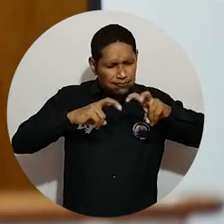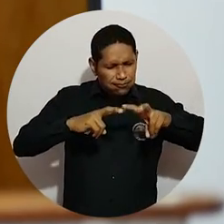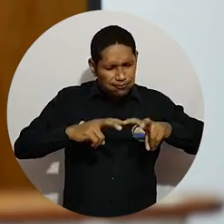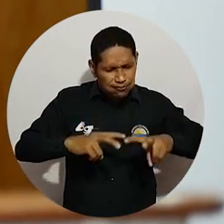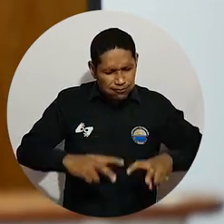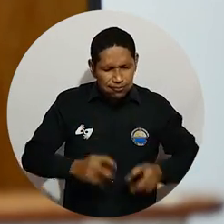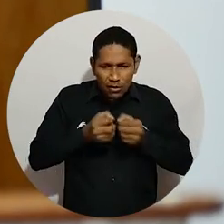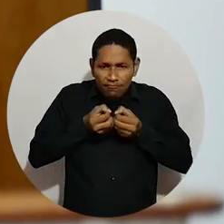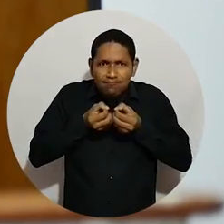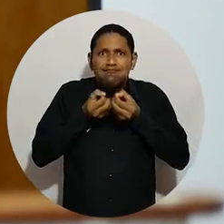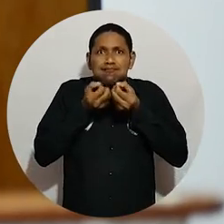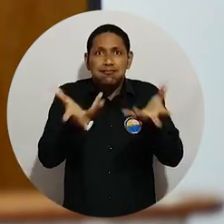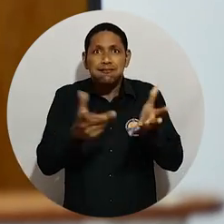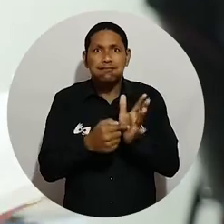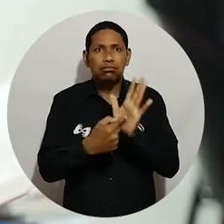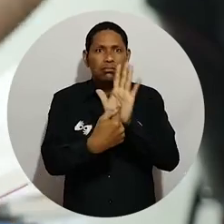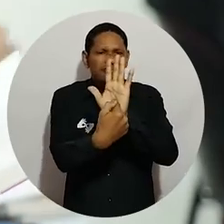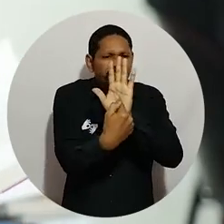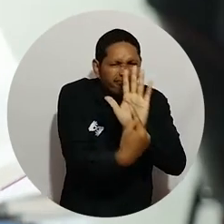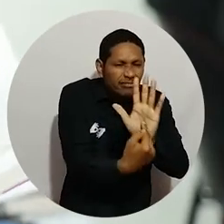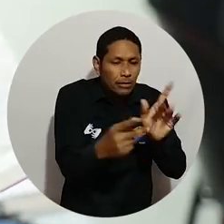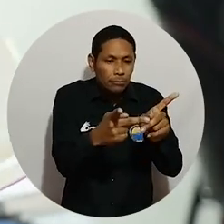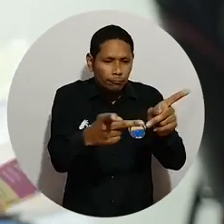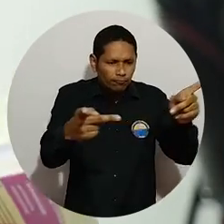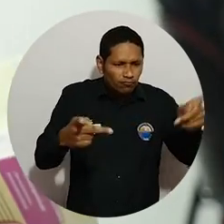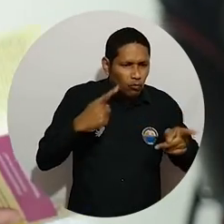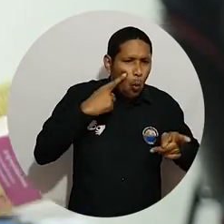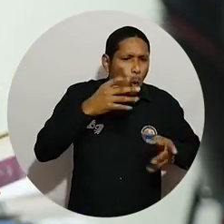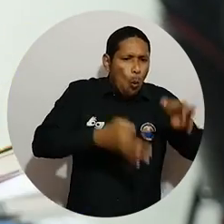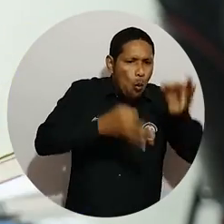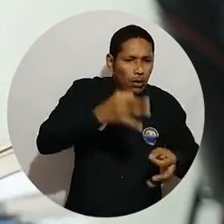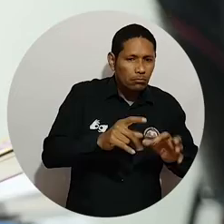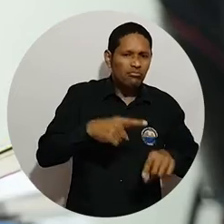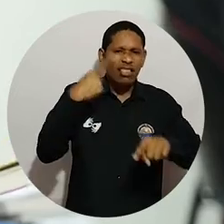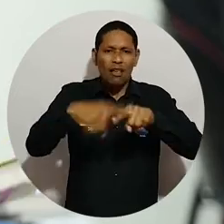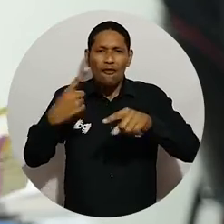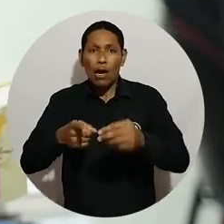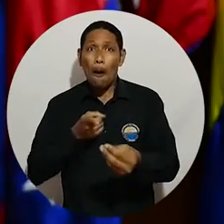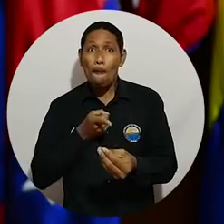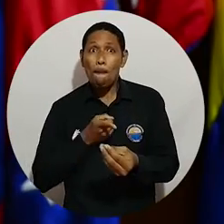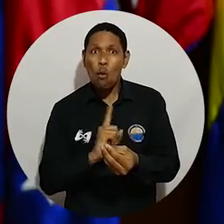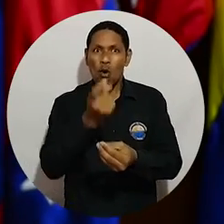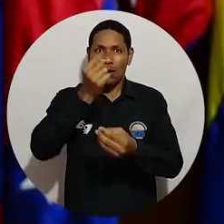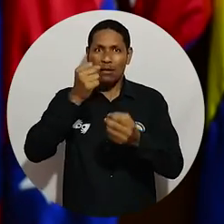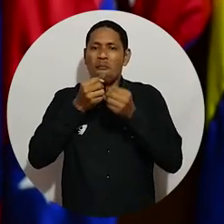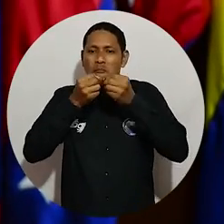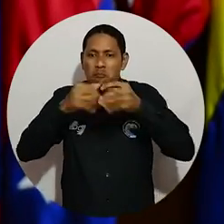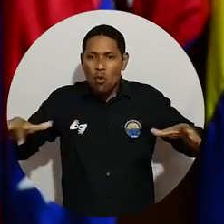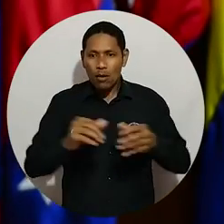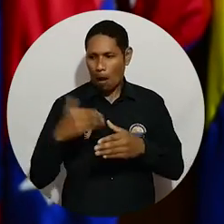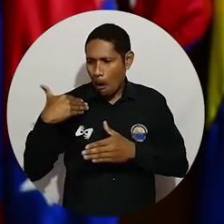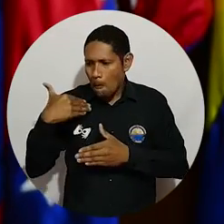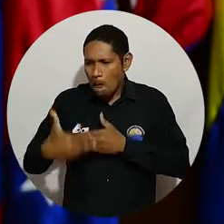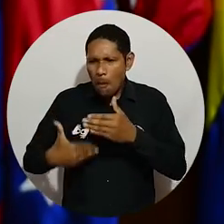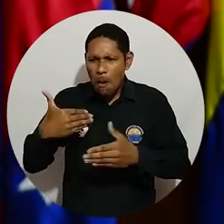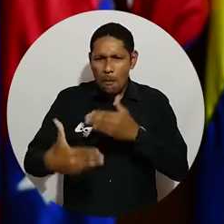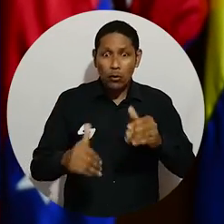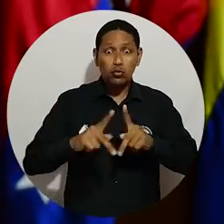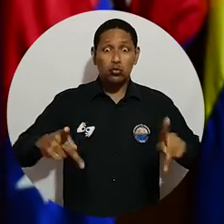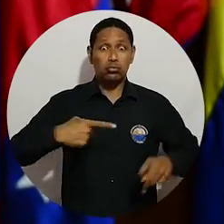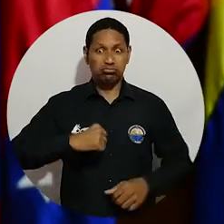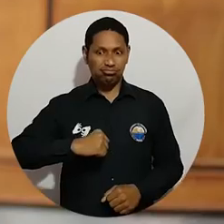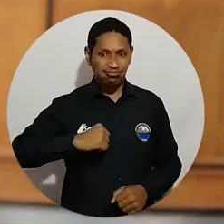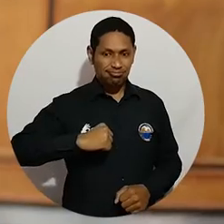realizó el lanzamiento de la investigación del Centro de Estudio de Justicia, donde se recomienda una serie de comisiones de política pública que pueden